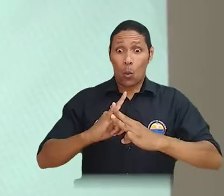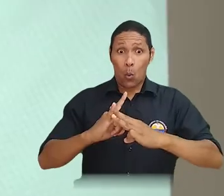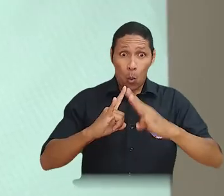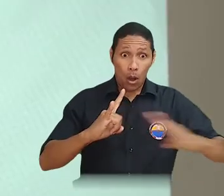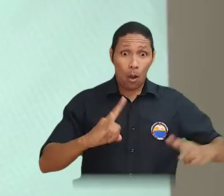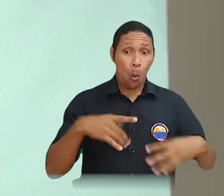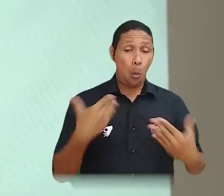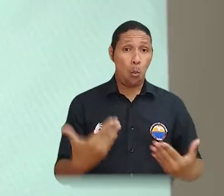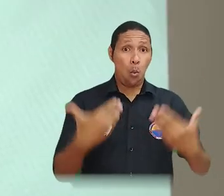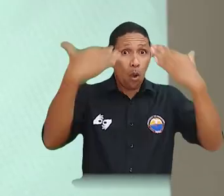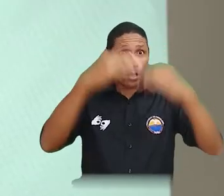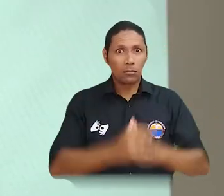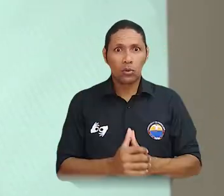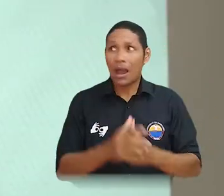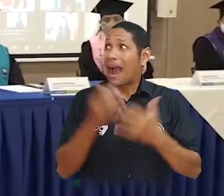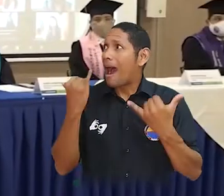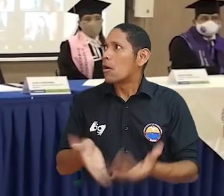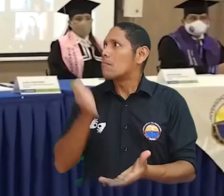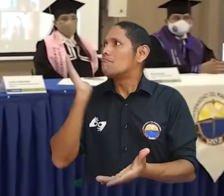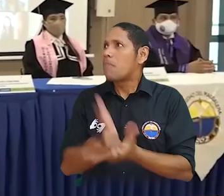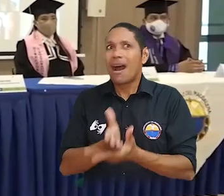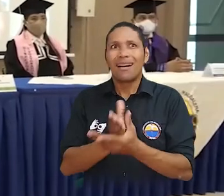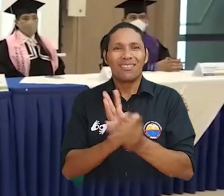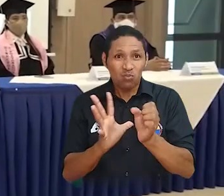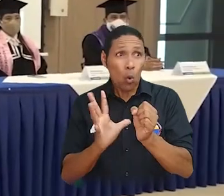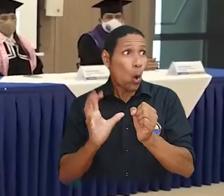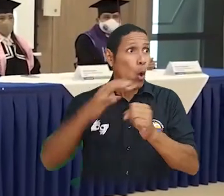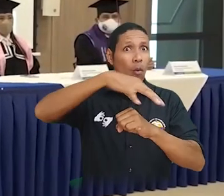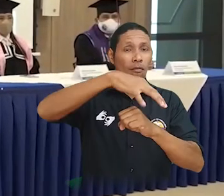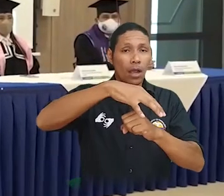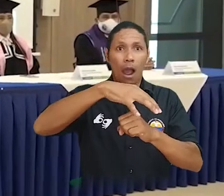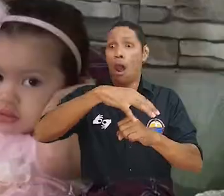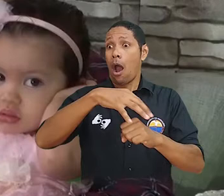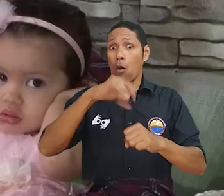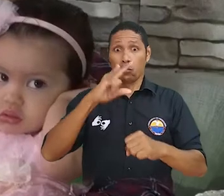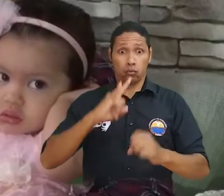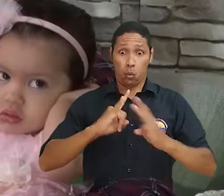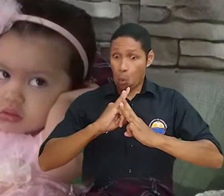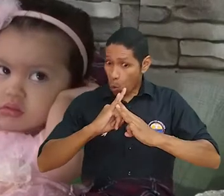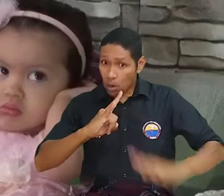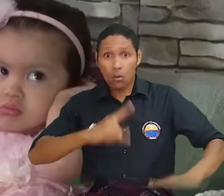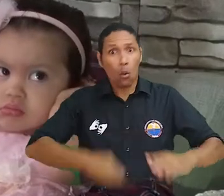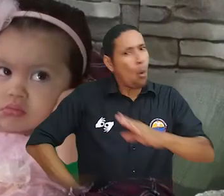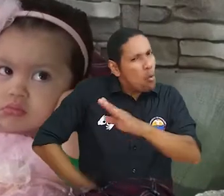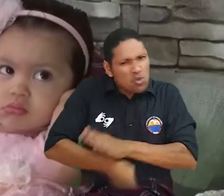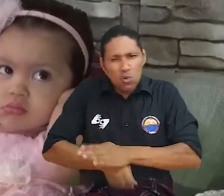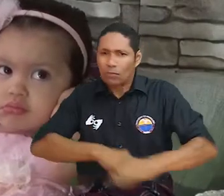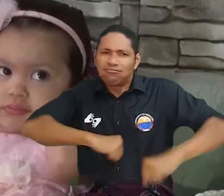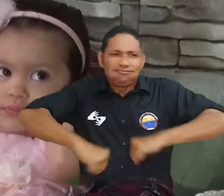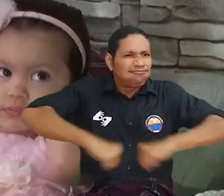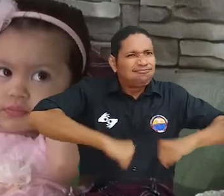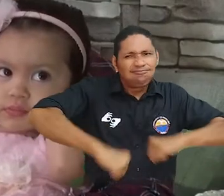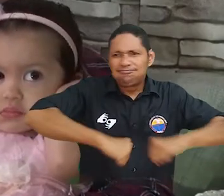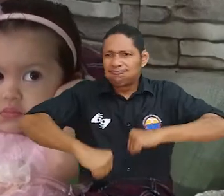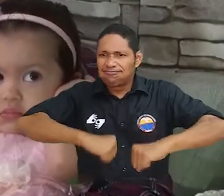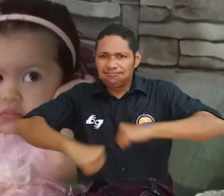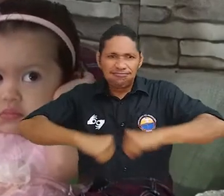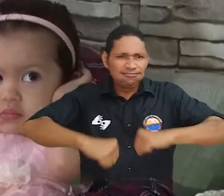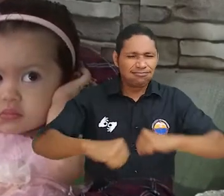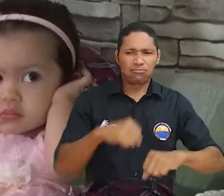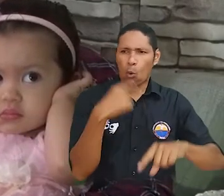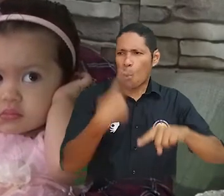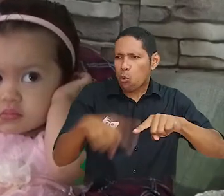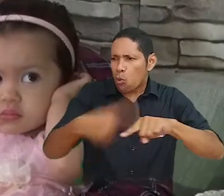logro. Sí, hay que darle un reconocimiento a la Universidad del Magdalena, pues a pesar de lo que estamos viviendo, de la pandemia del COVID, la